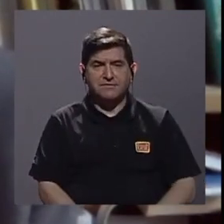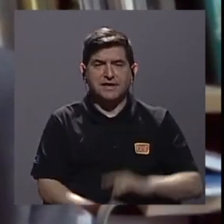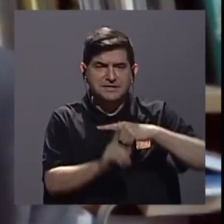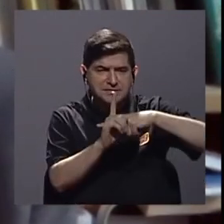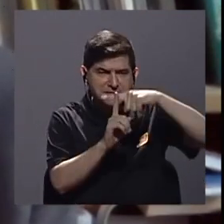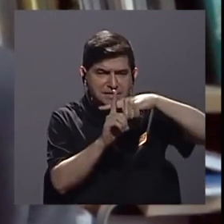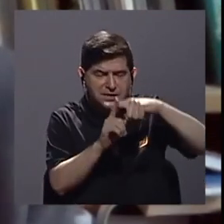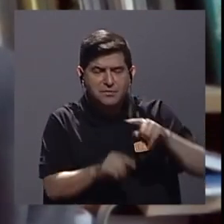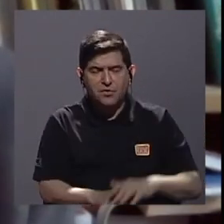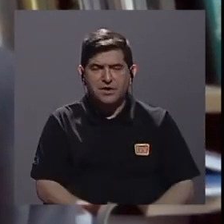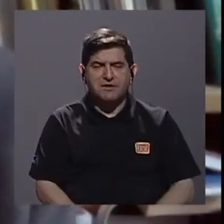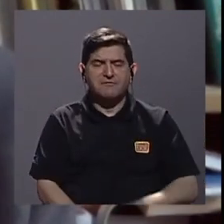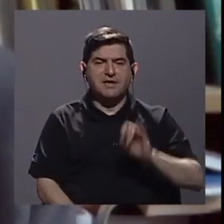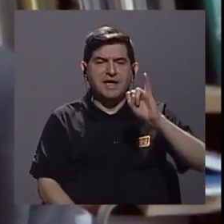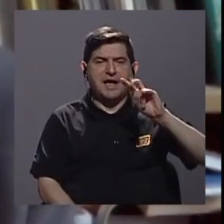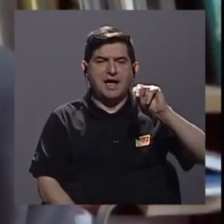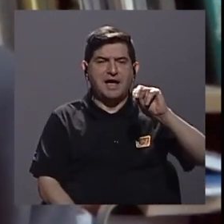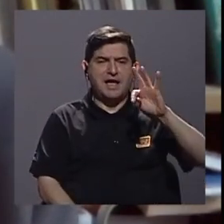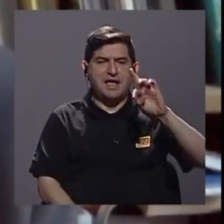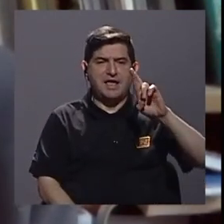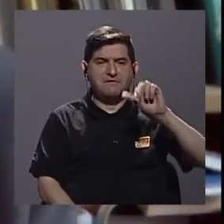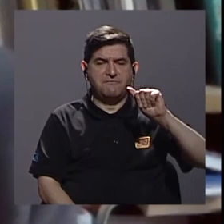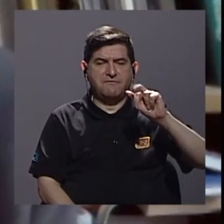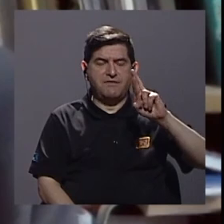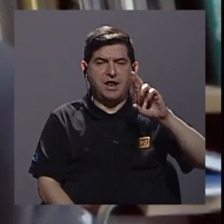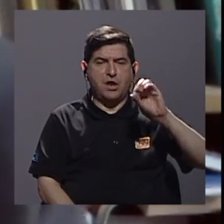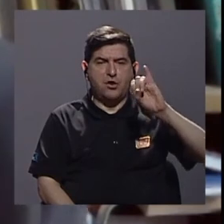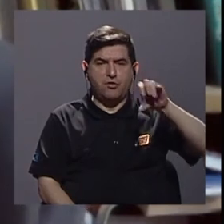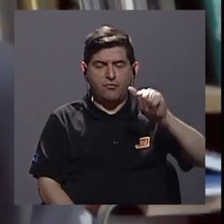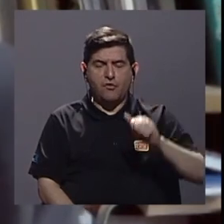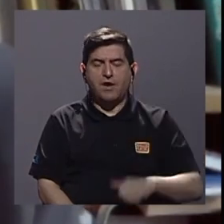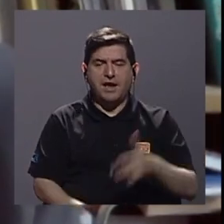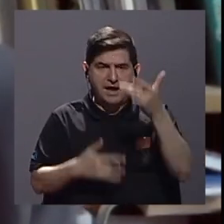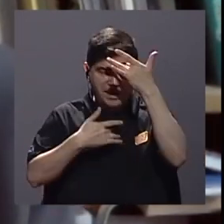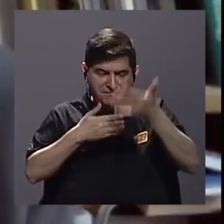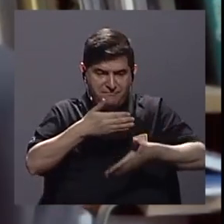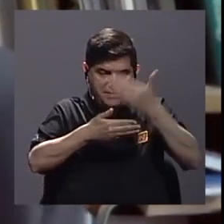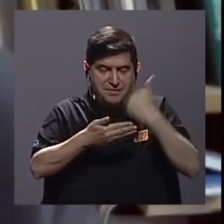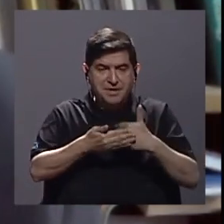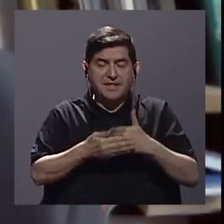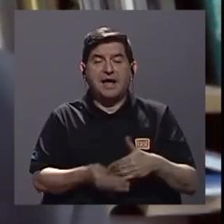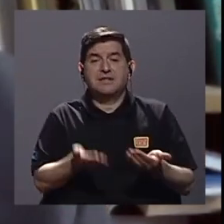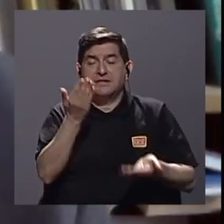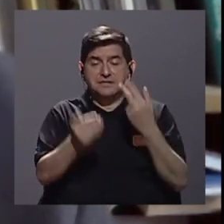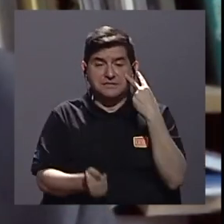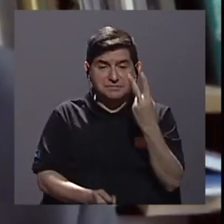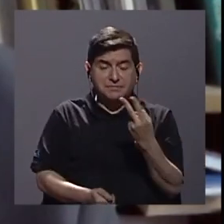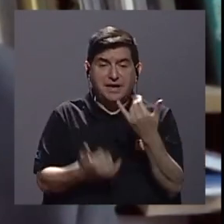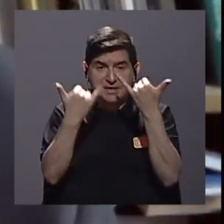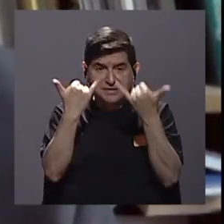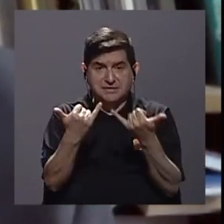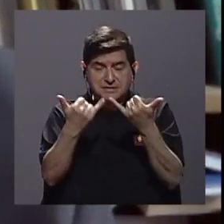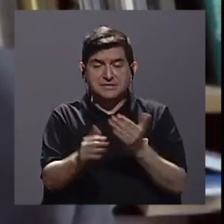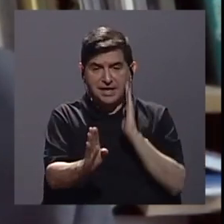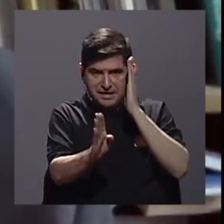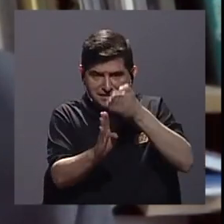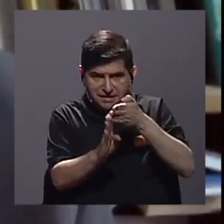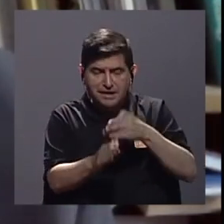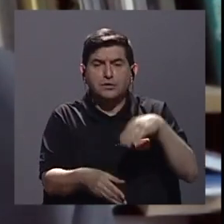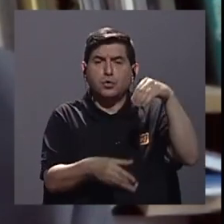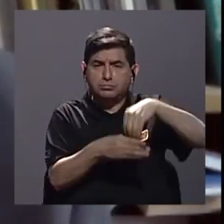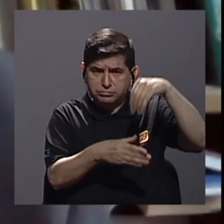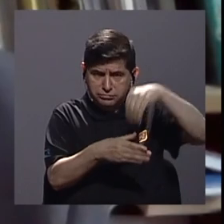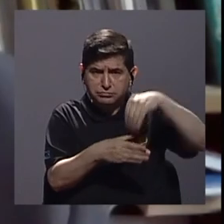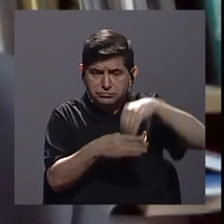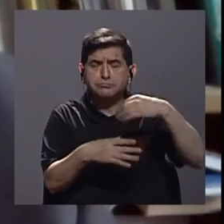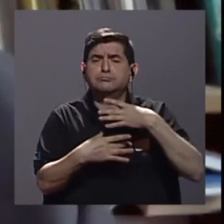infrarroja detectar síntomas de enfermedades antes de que los podamos detectar visualmente esos son aportes